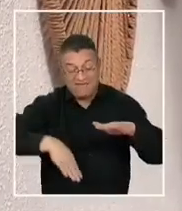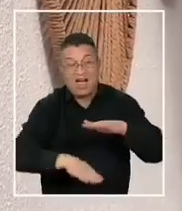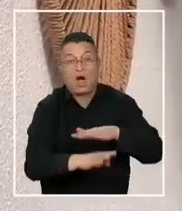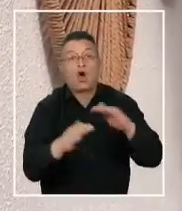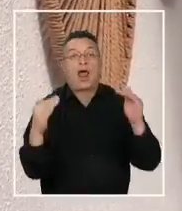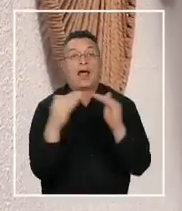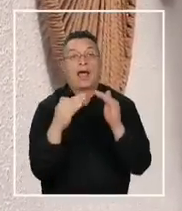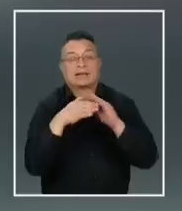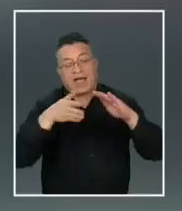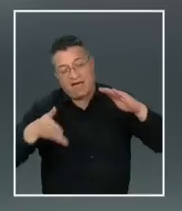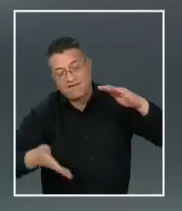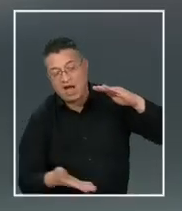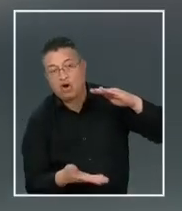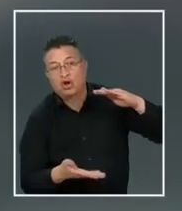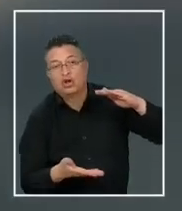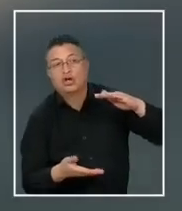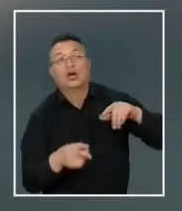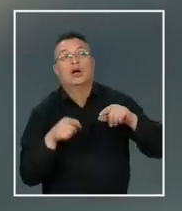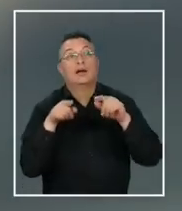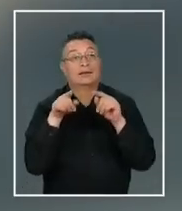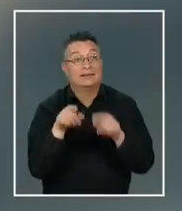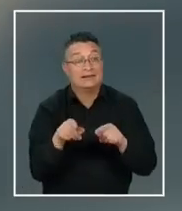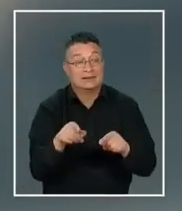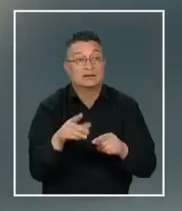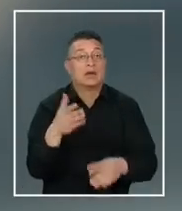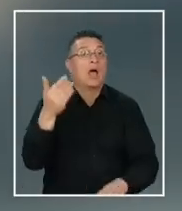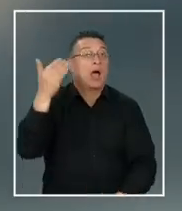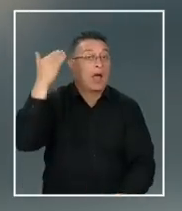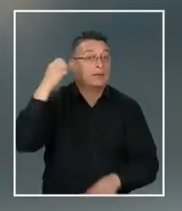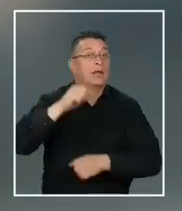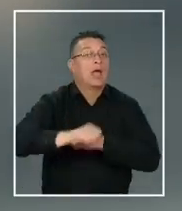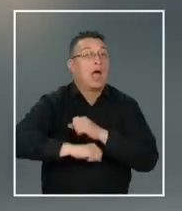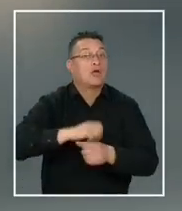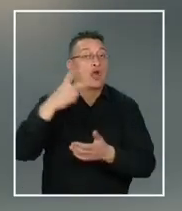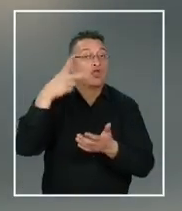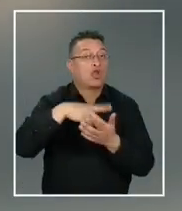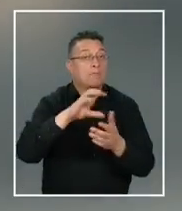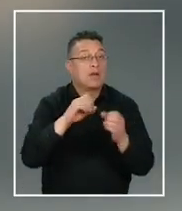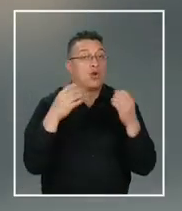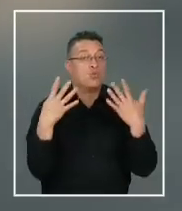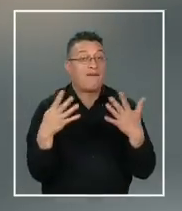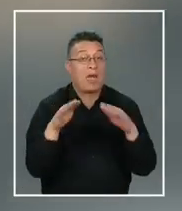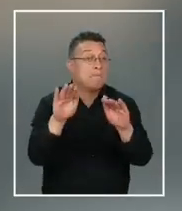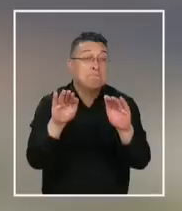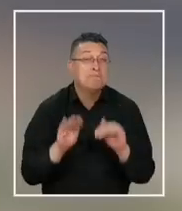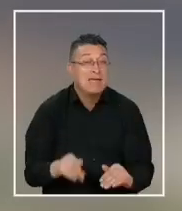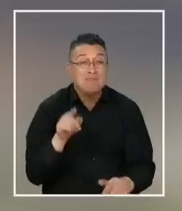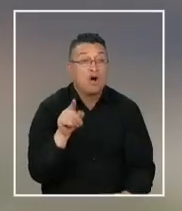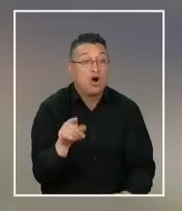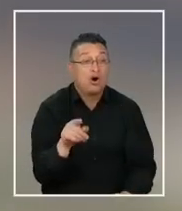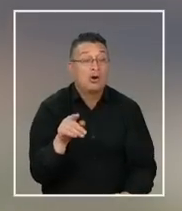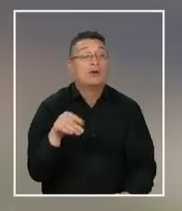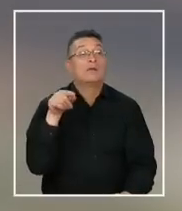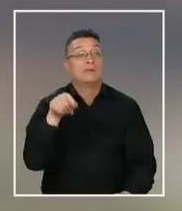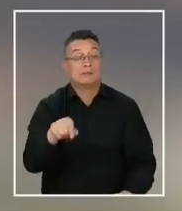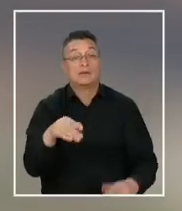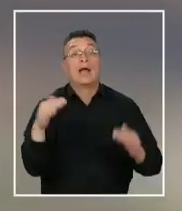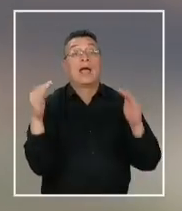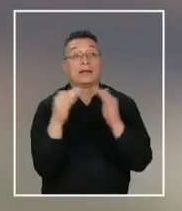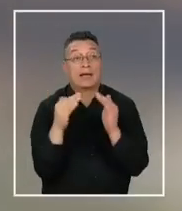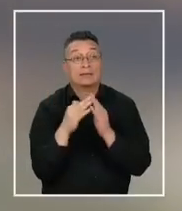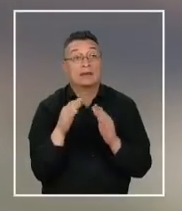Ya entonces esto en su momento, en año 2009, sucedió lo mismo. Y luego las casas